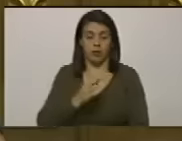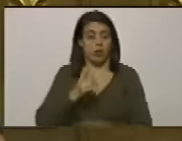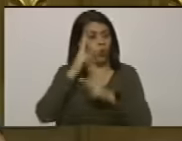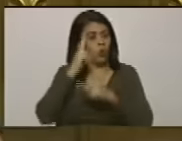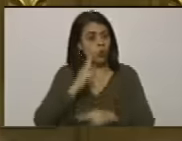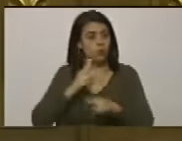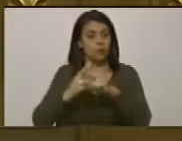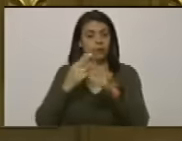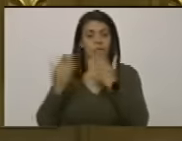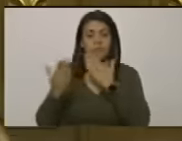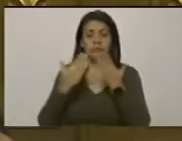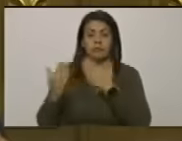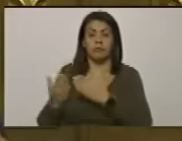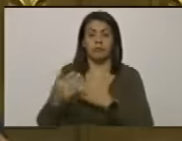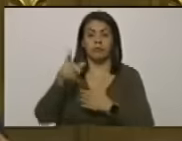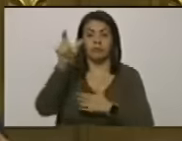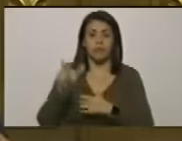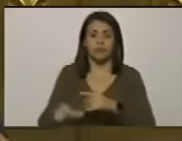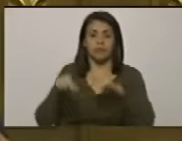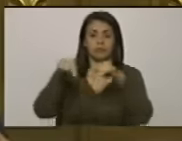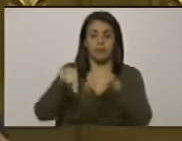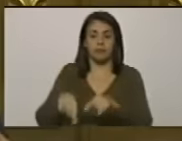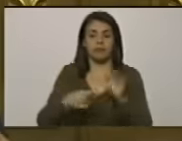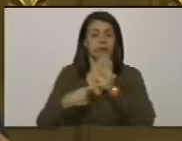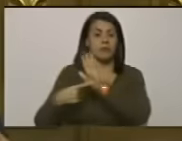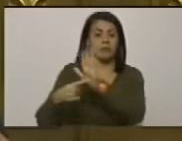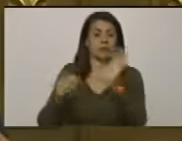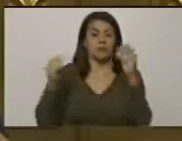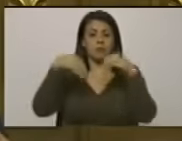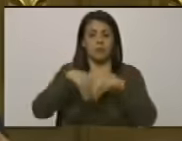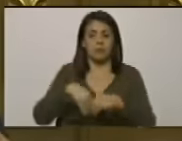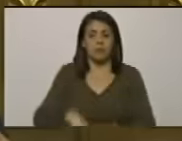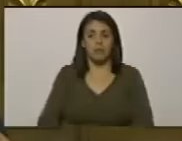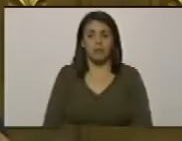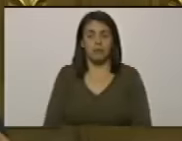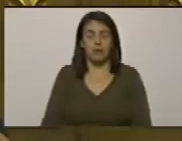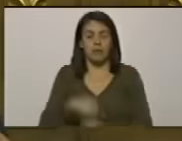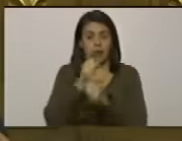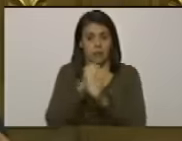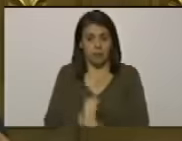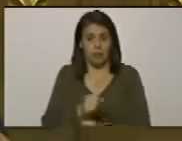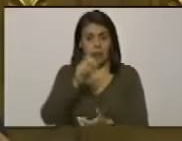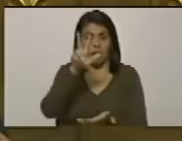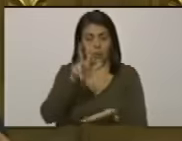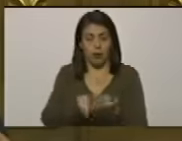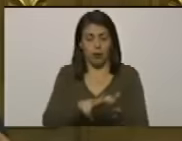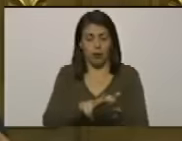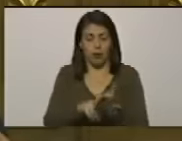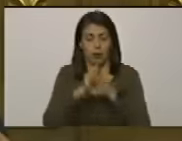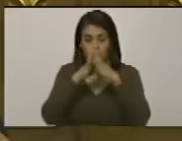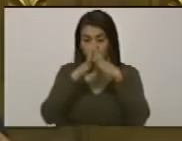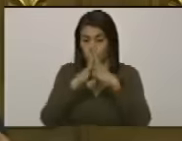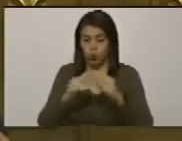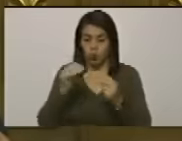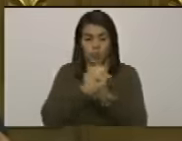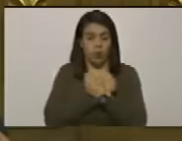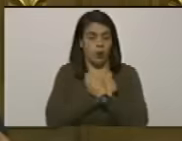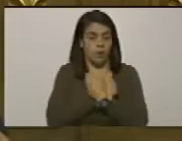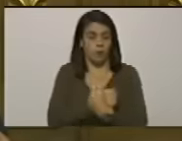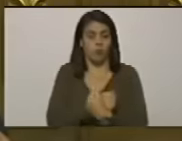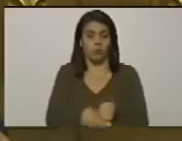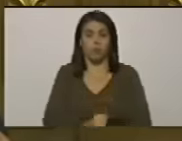compartido con él y presentar hoy este acuerdo que espero que lo aprobemos con todo el amor